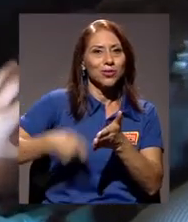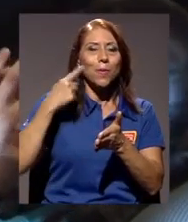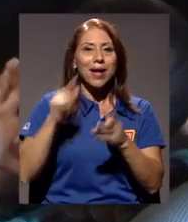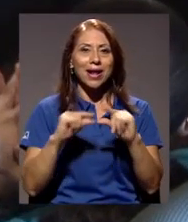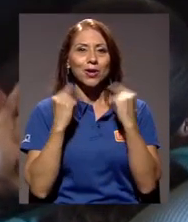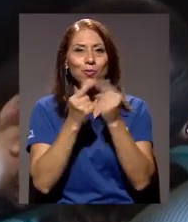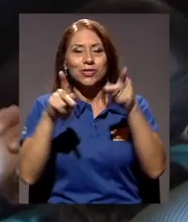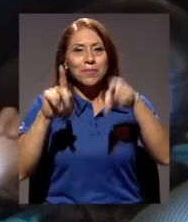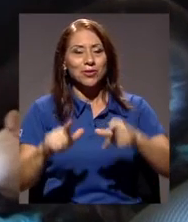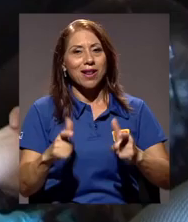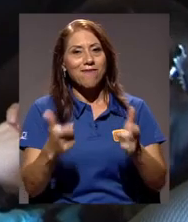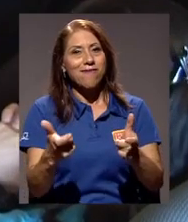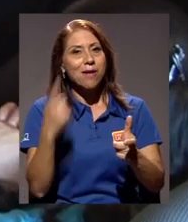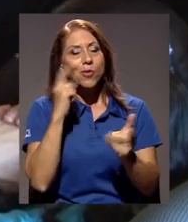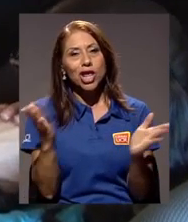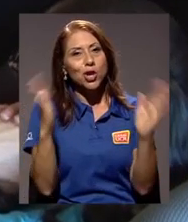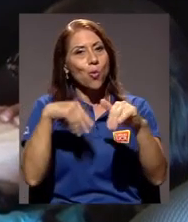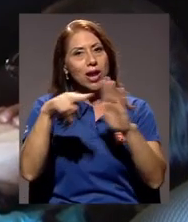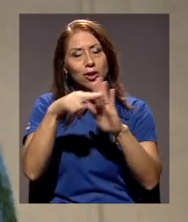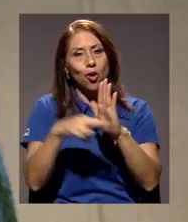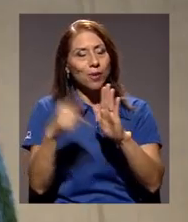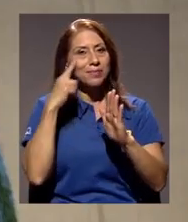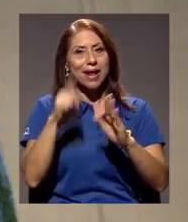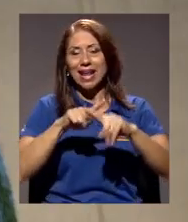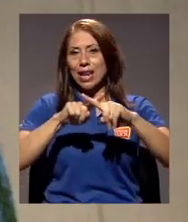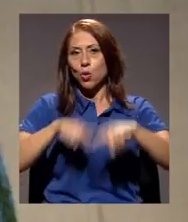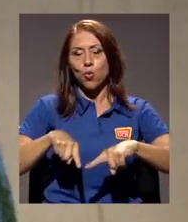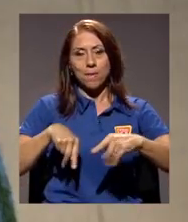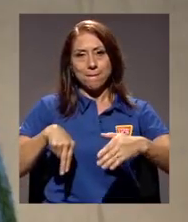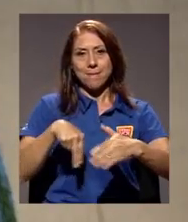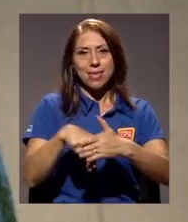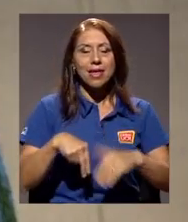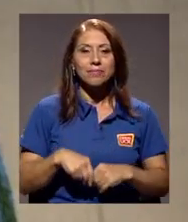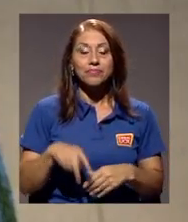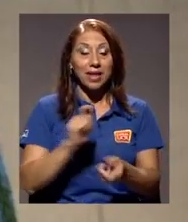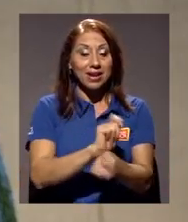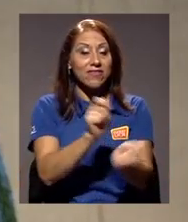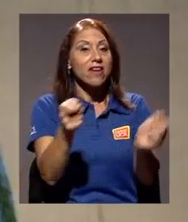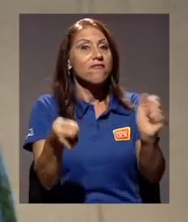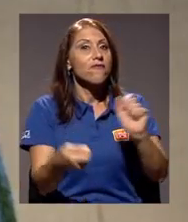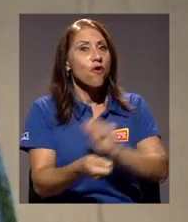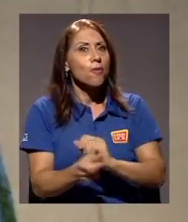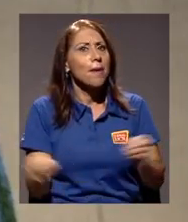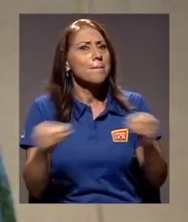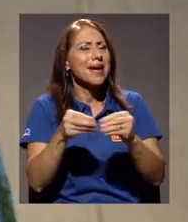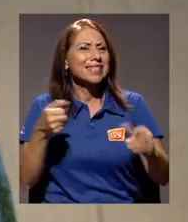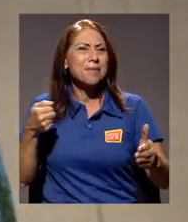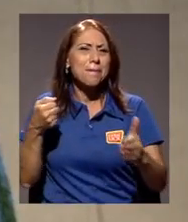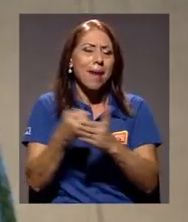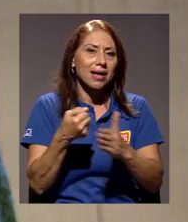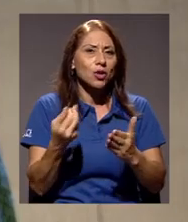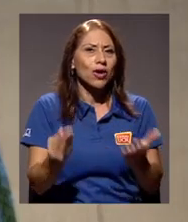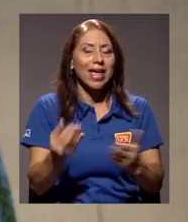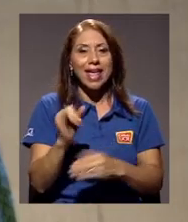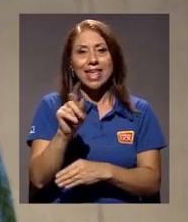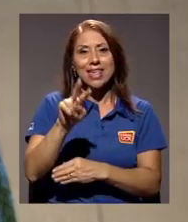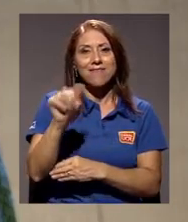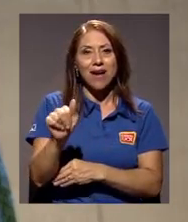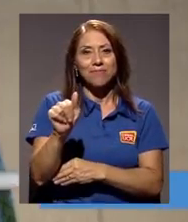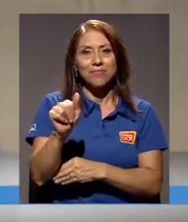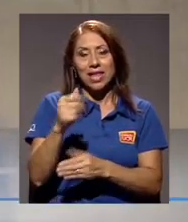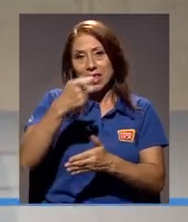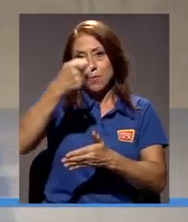impidan. Bueno, en general la reforma concentra su mayor impacto en el IVA, el impuesto al valor agregado,